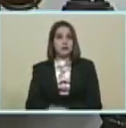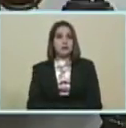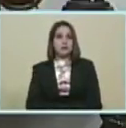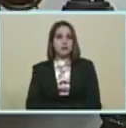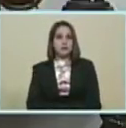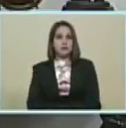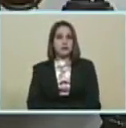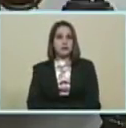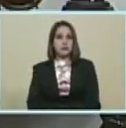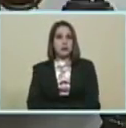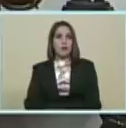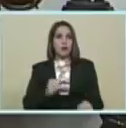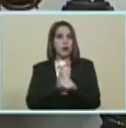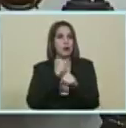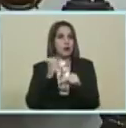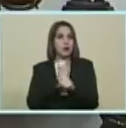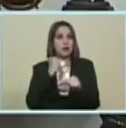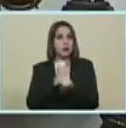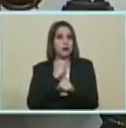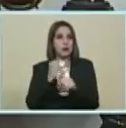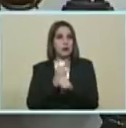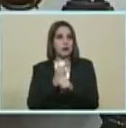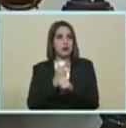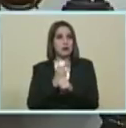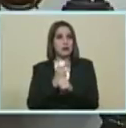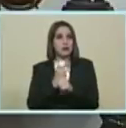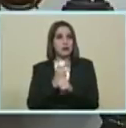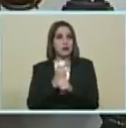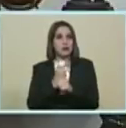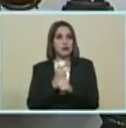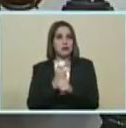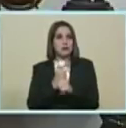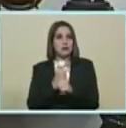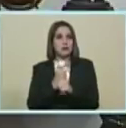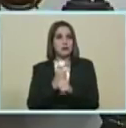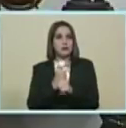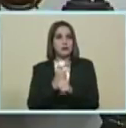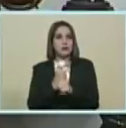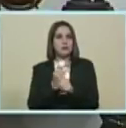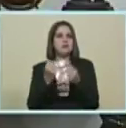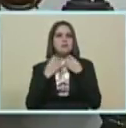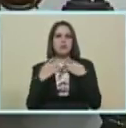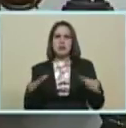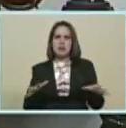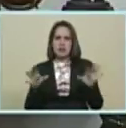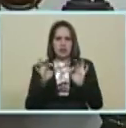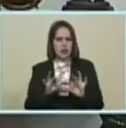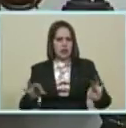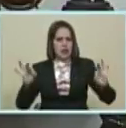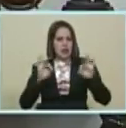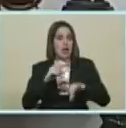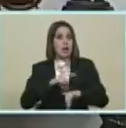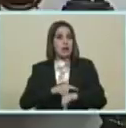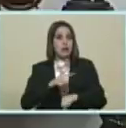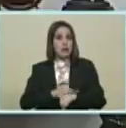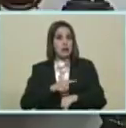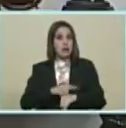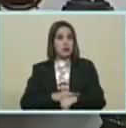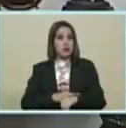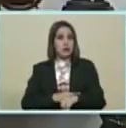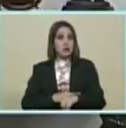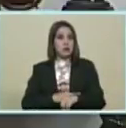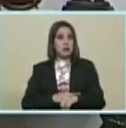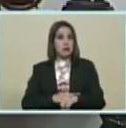Que hemos estado Trabajando Trabajando Sin Pérdida De tiempo En